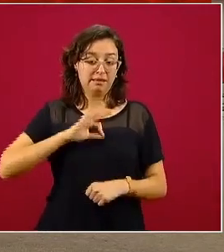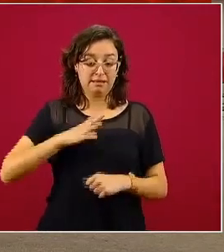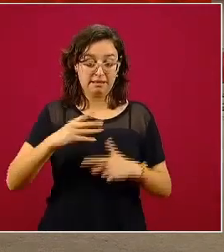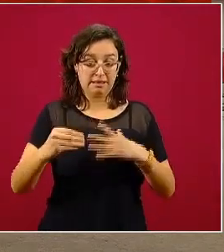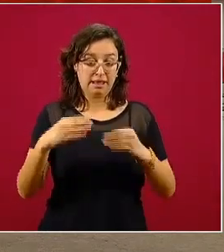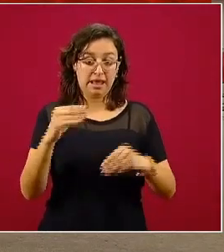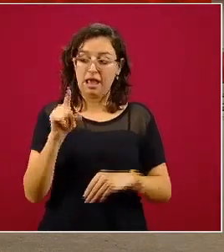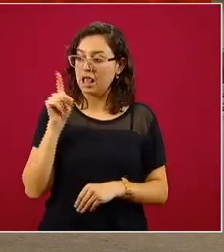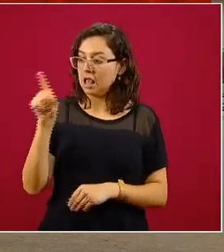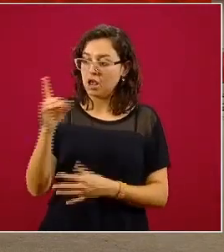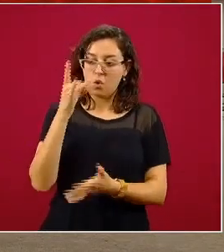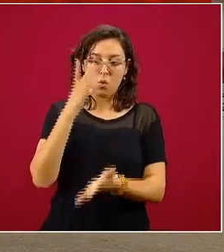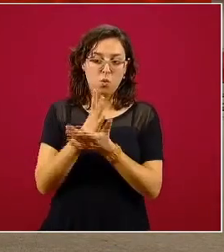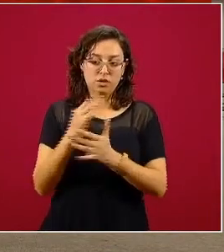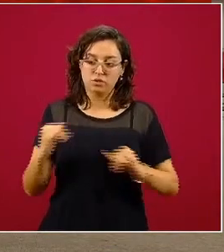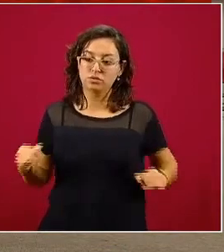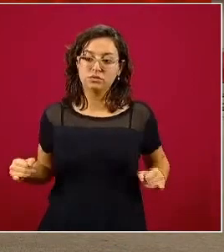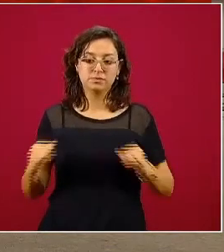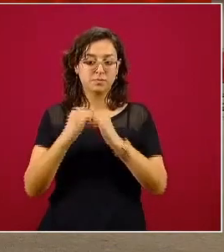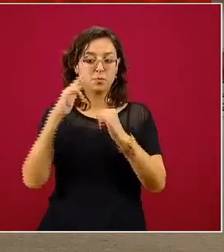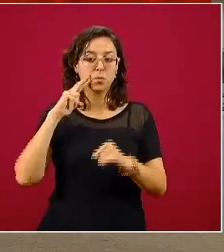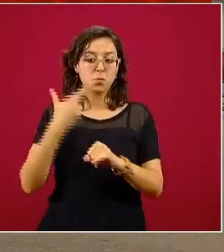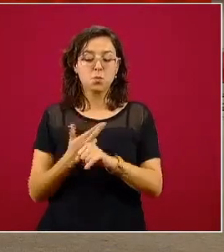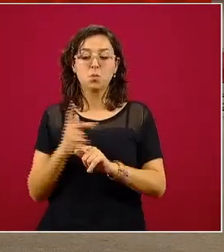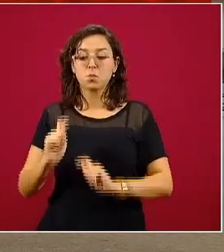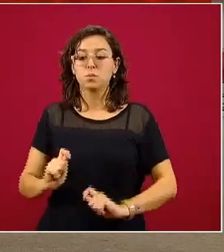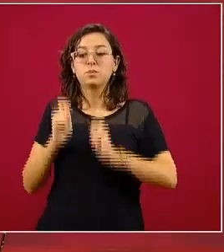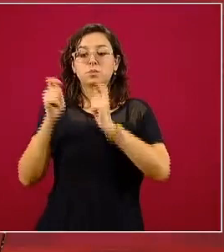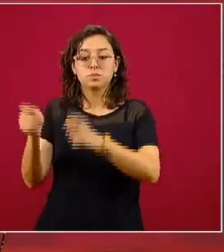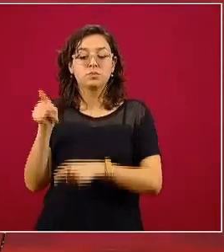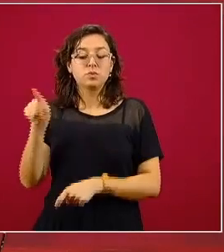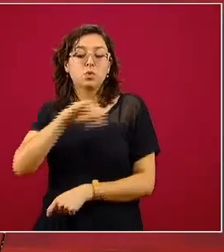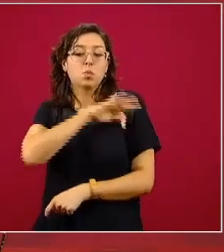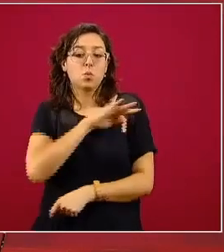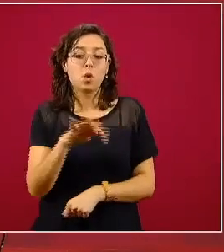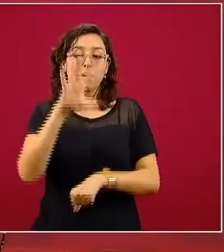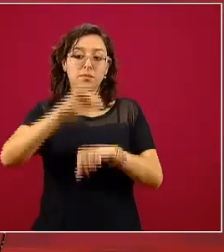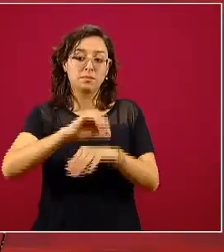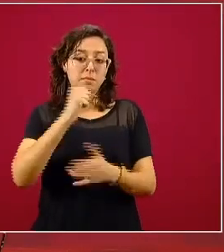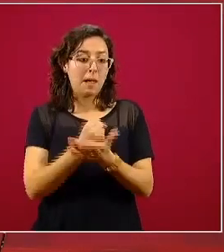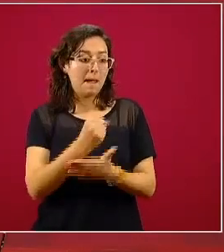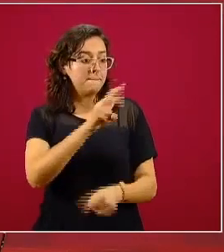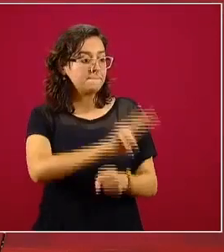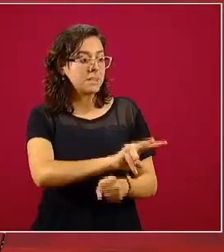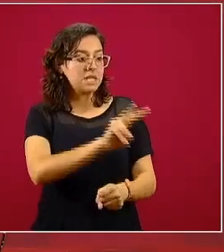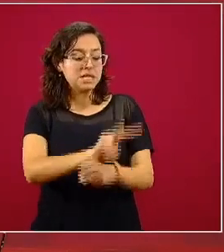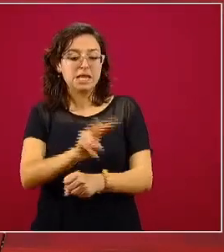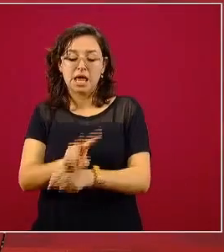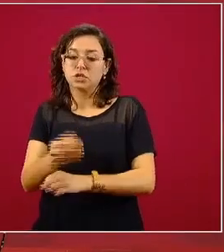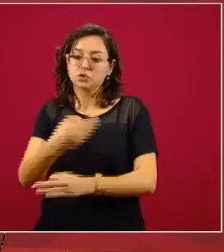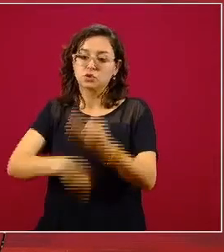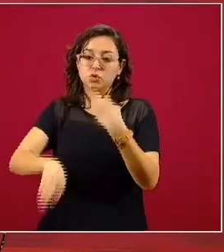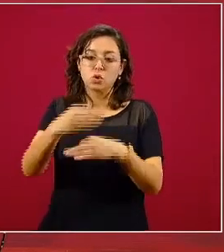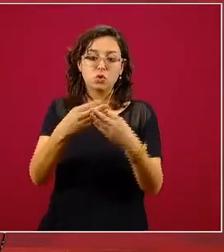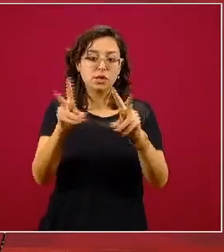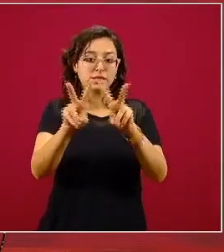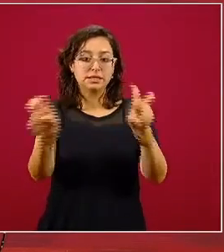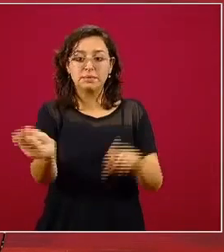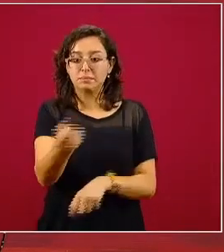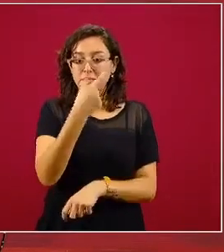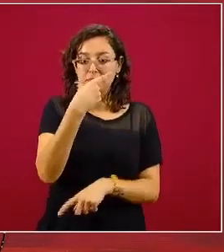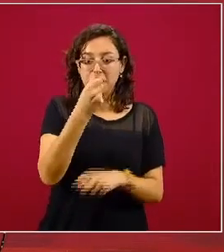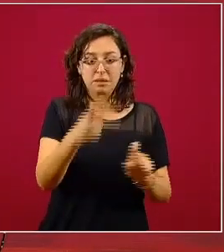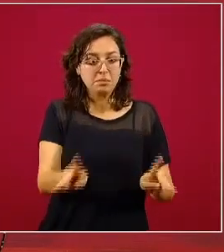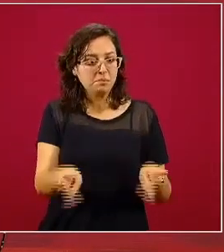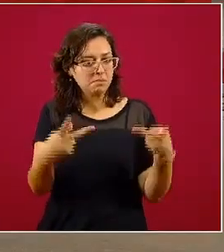entidad sectorizada a salud que se encarga precisamente de supervisar que estos productos no se